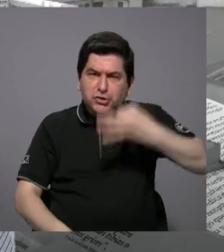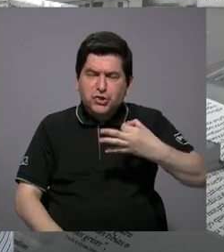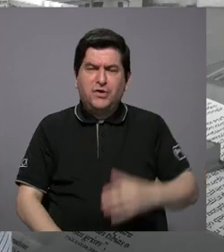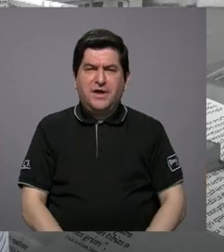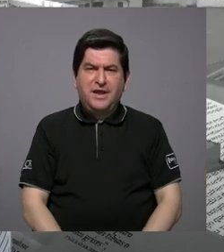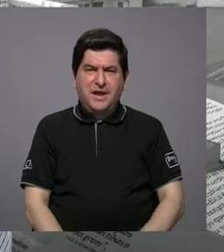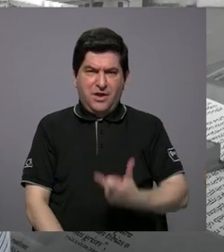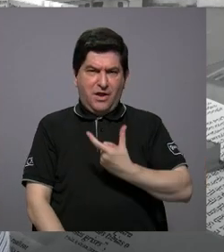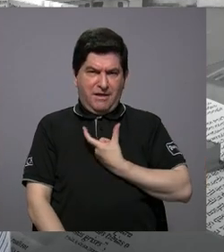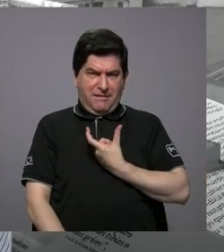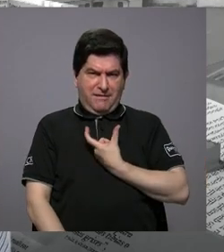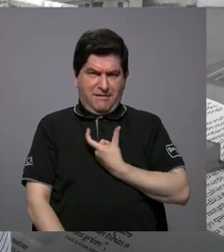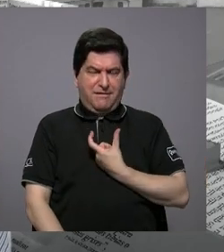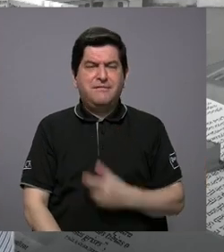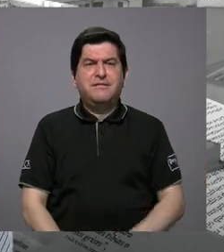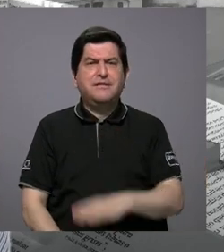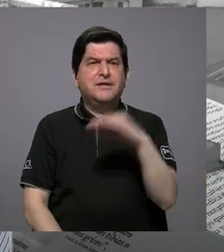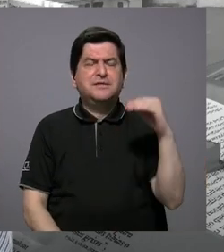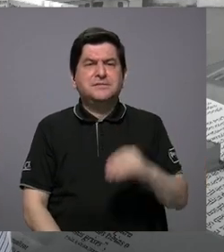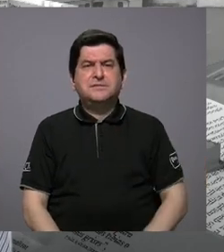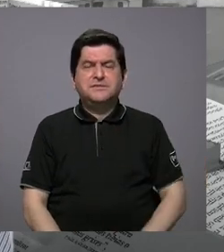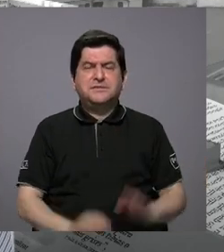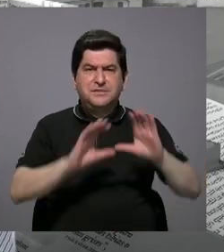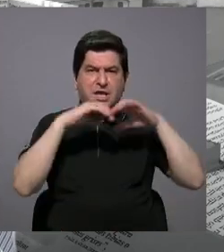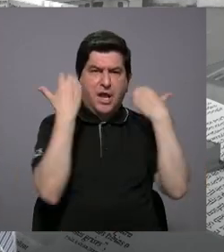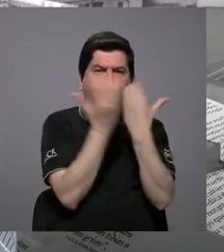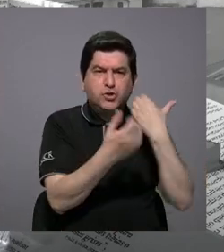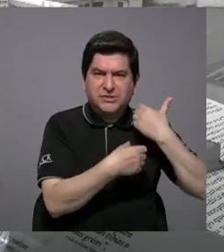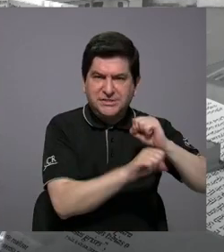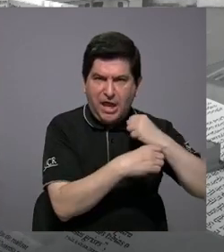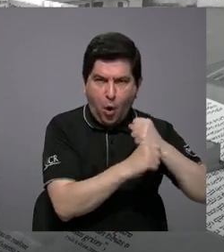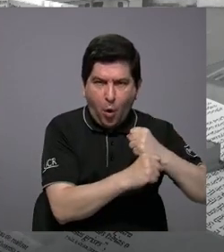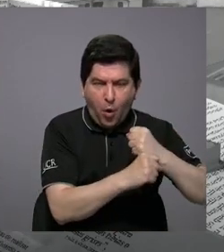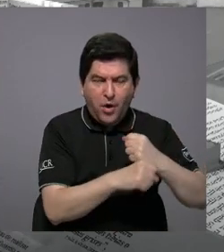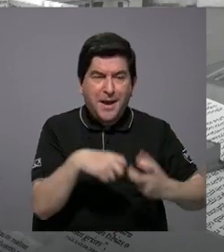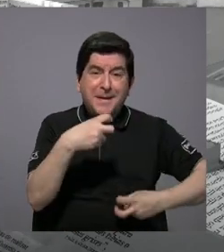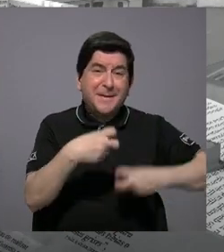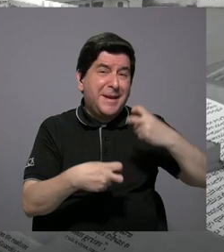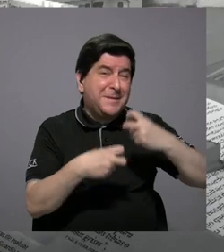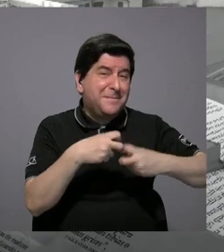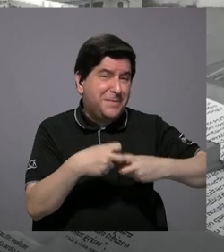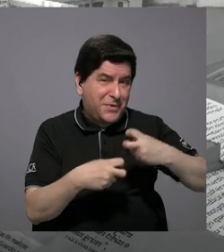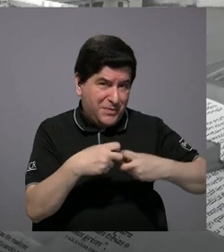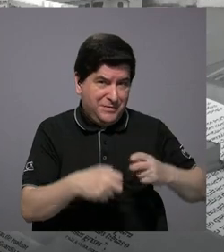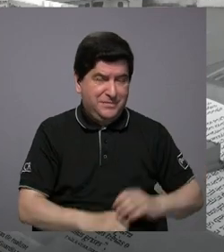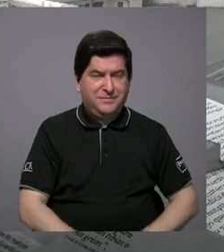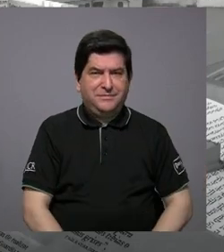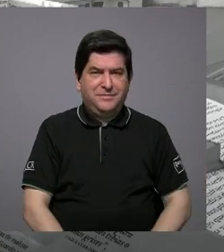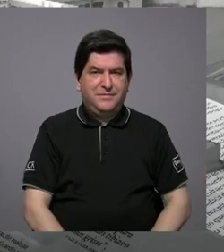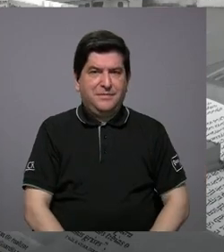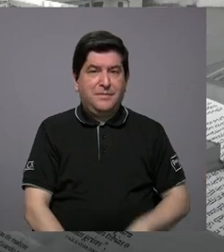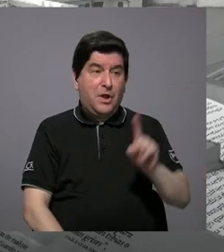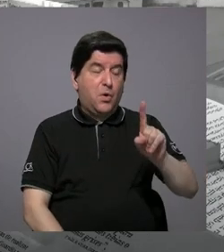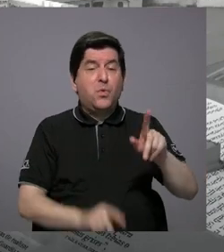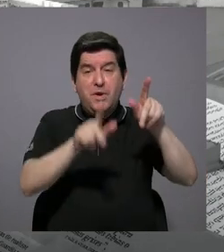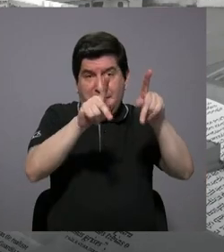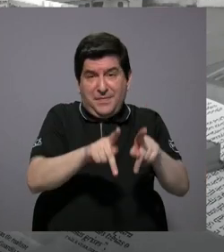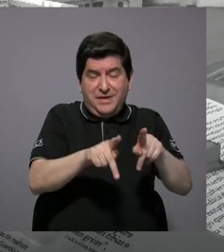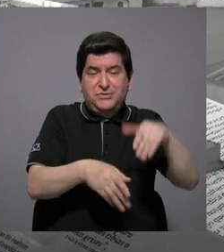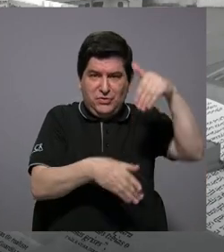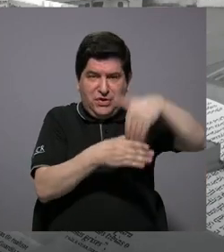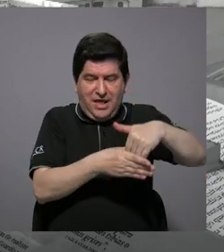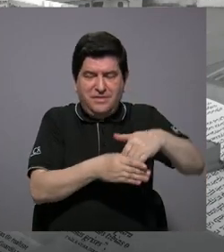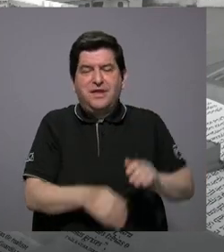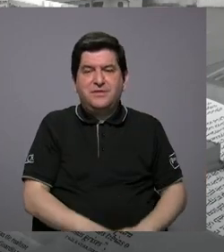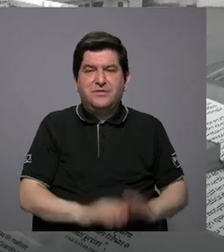alcaldías y en los consejos municipales, el problema es que un concejal, un regidor que